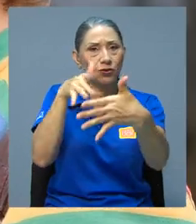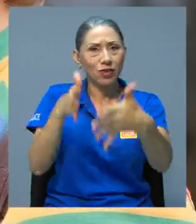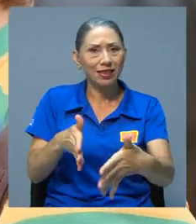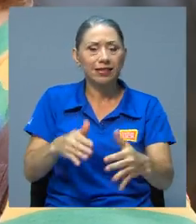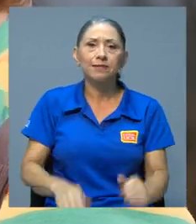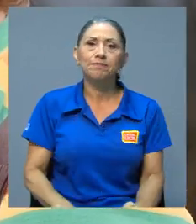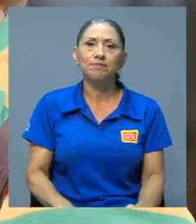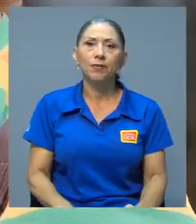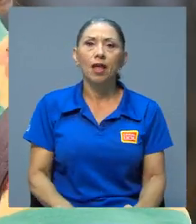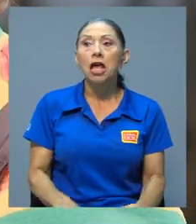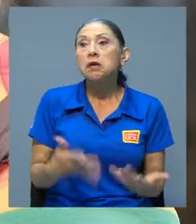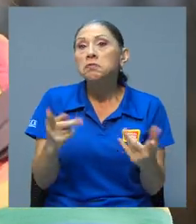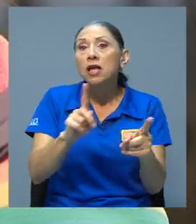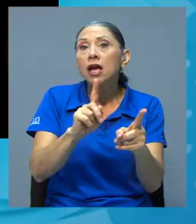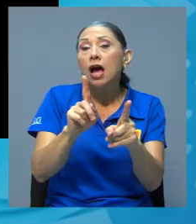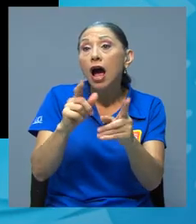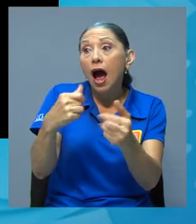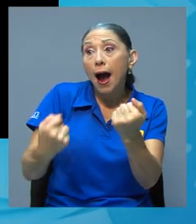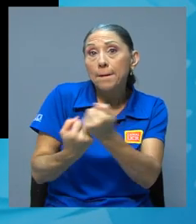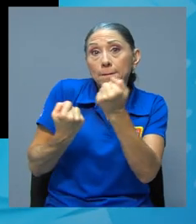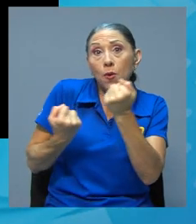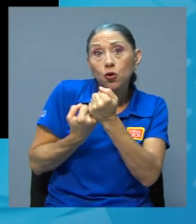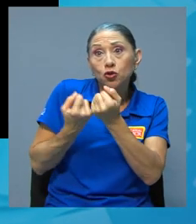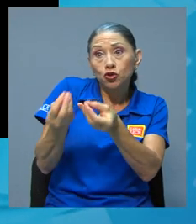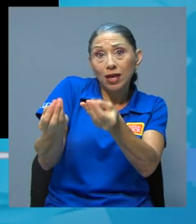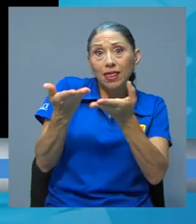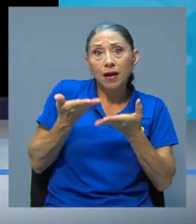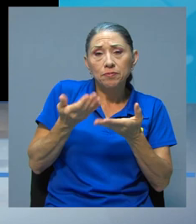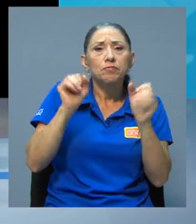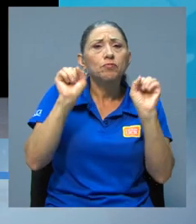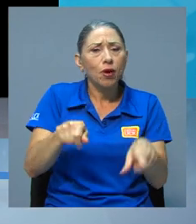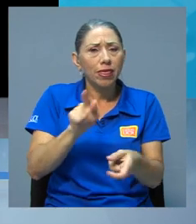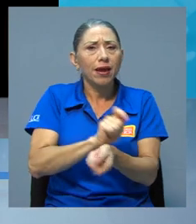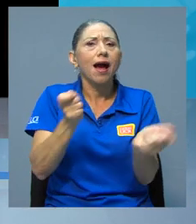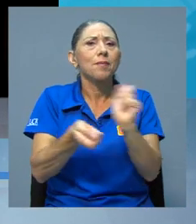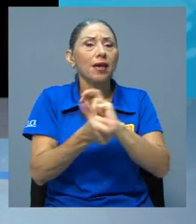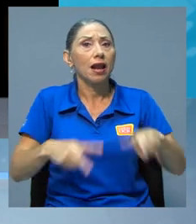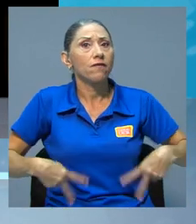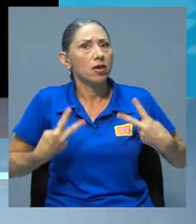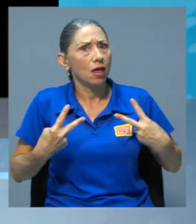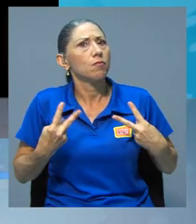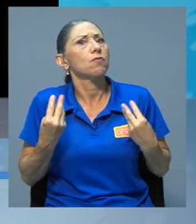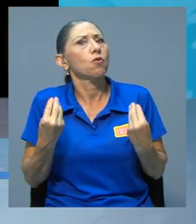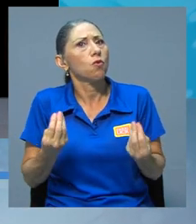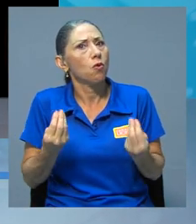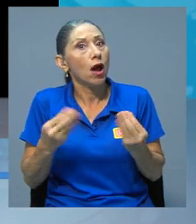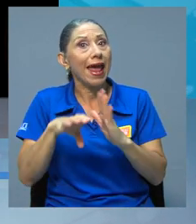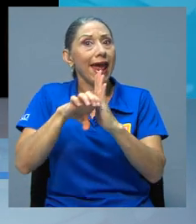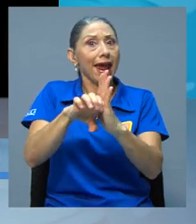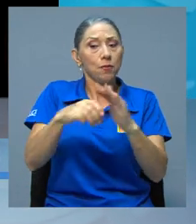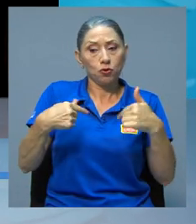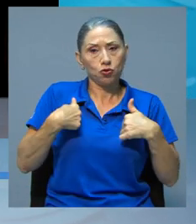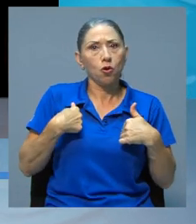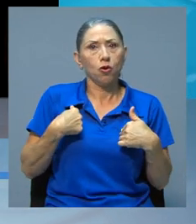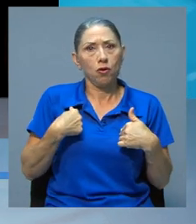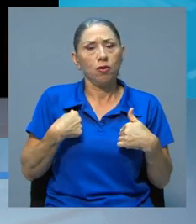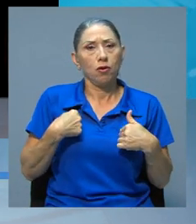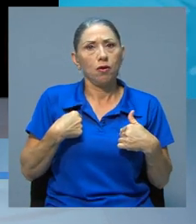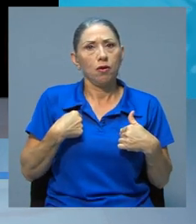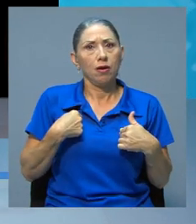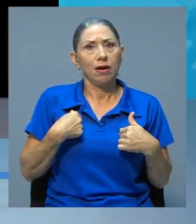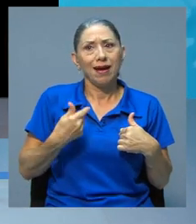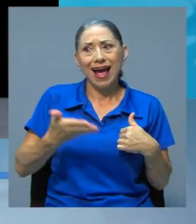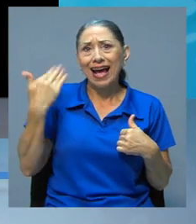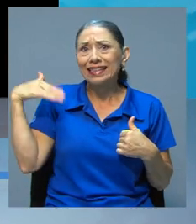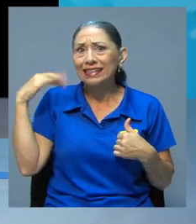Los apoyos que le pueden dar a uno le pueden cambiar la vida en gran medida. Por ejemplo, yo dije, estuve